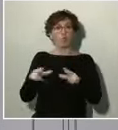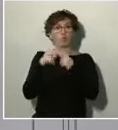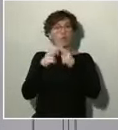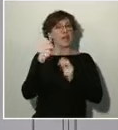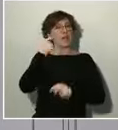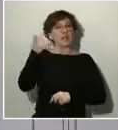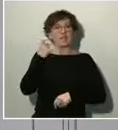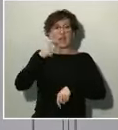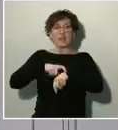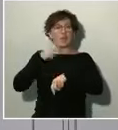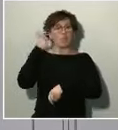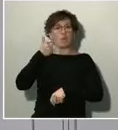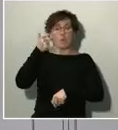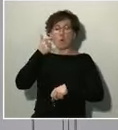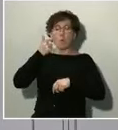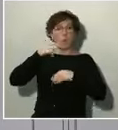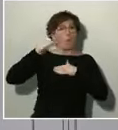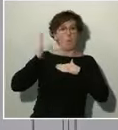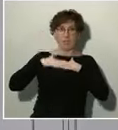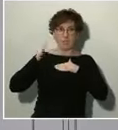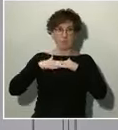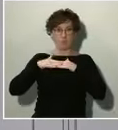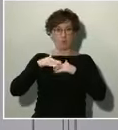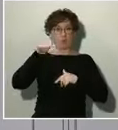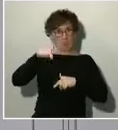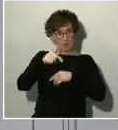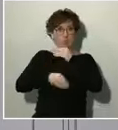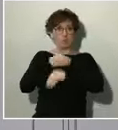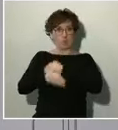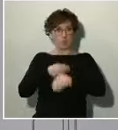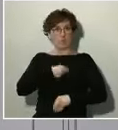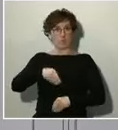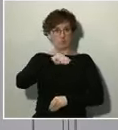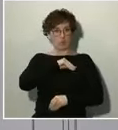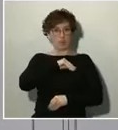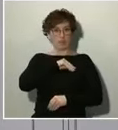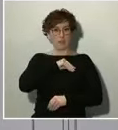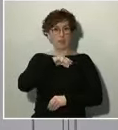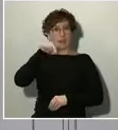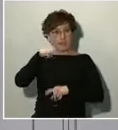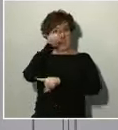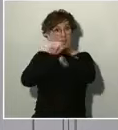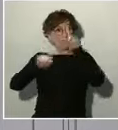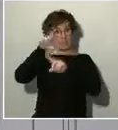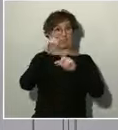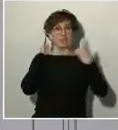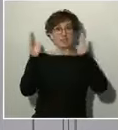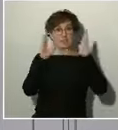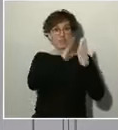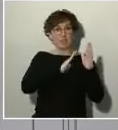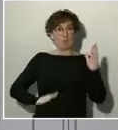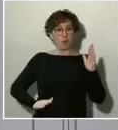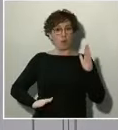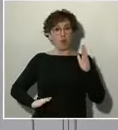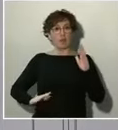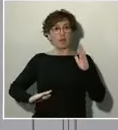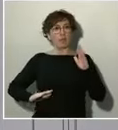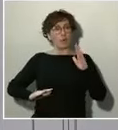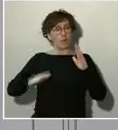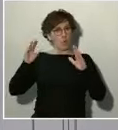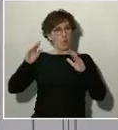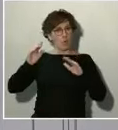haciendo el Gobierno de España. Abordar esta crisis temporal, coyuntural, intensa, pero que tiene que ser necesariamente